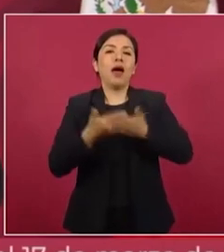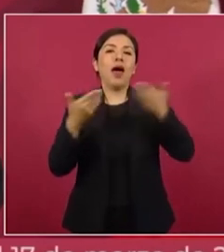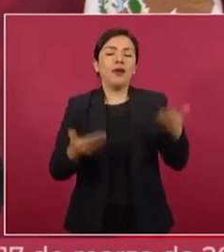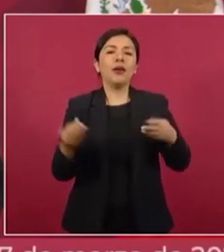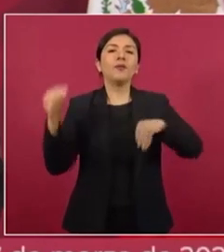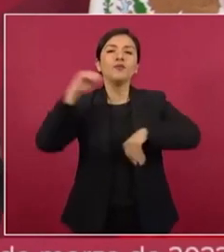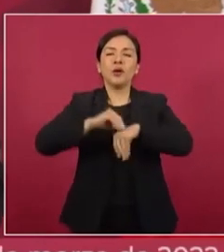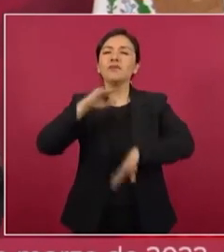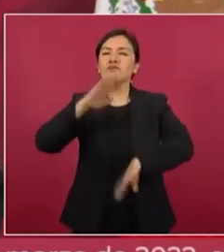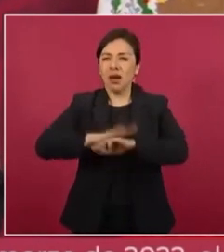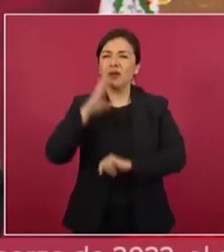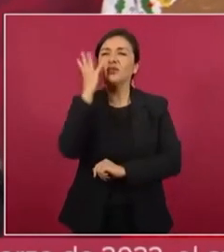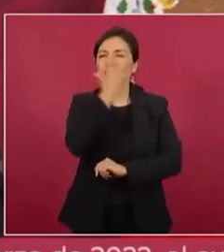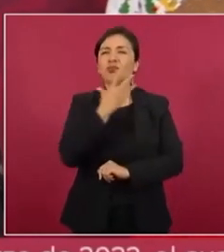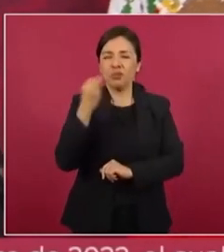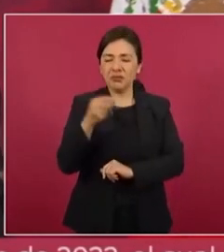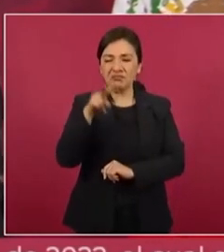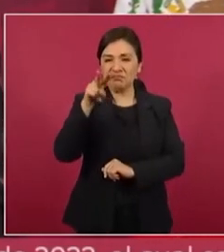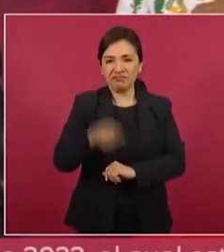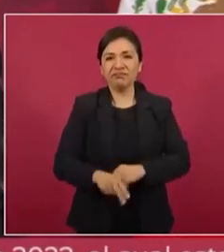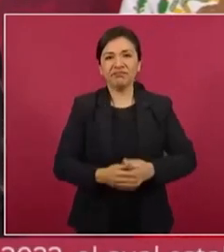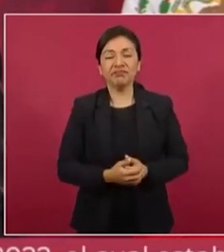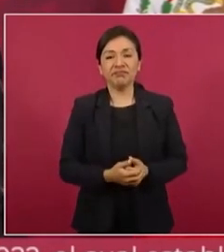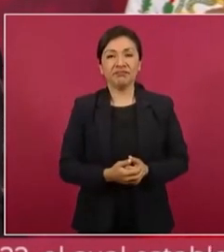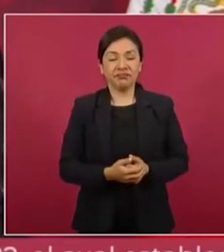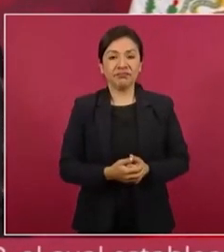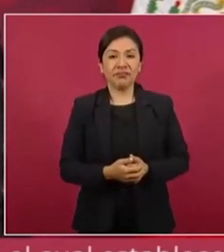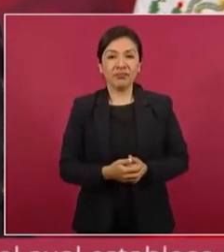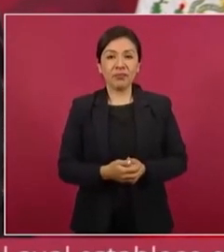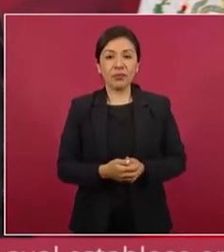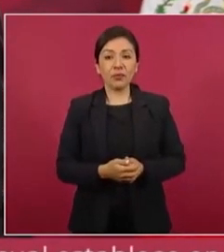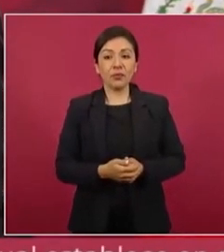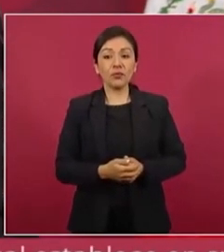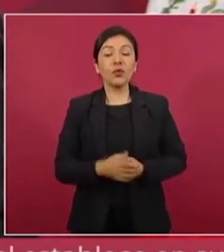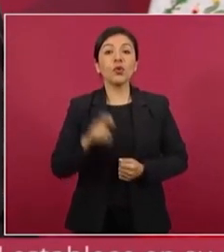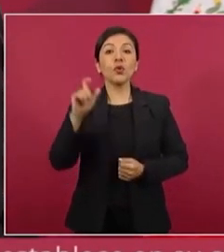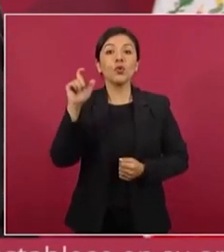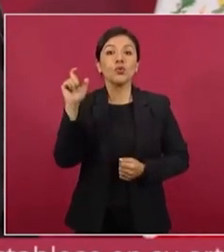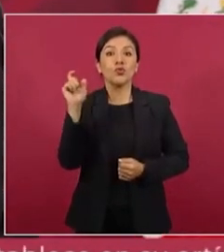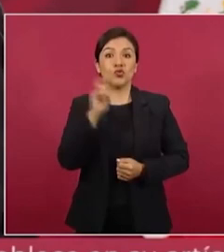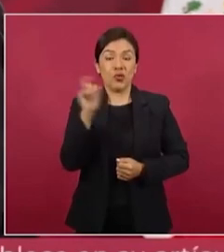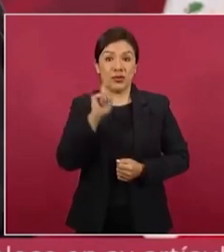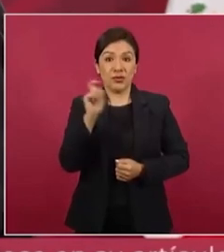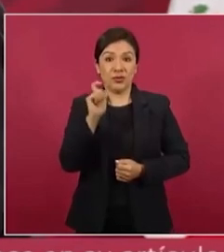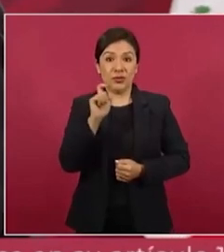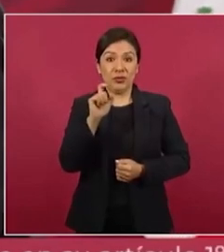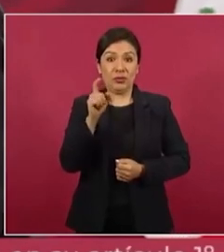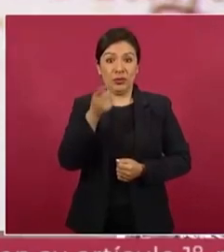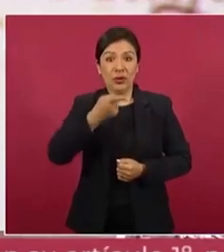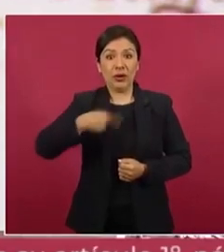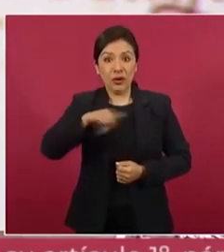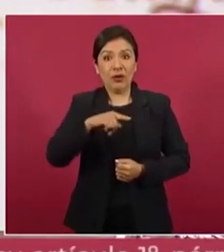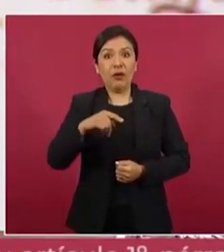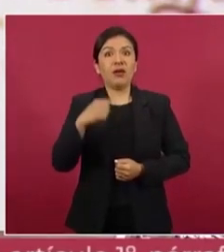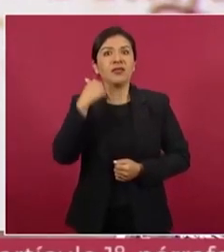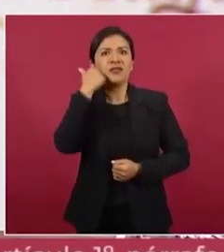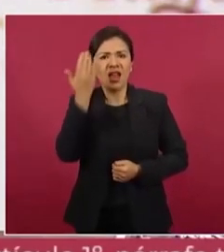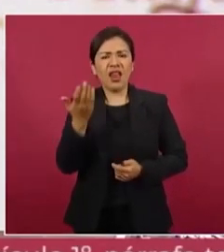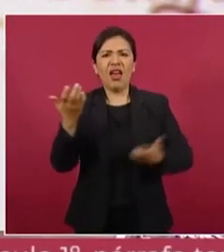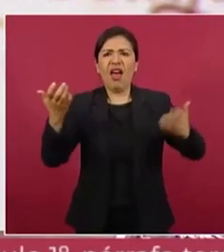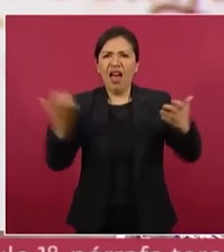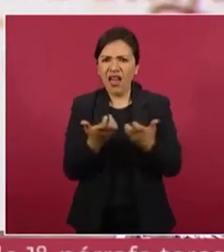en un paraíso ya ven como cuando se es mesías se puede cambiar el